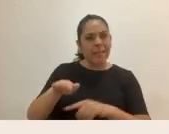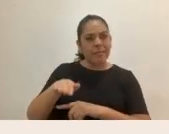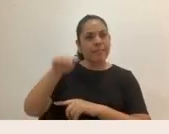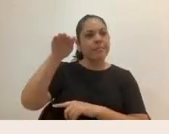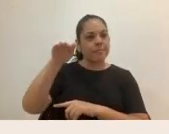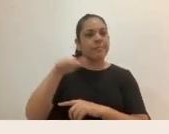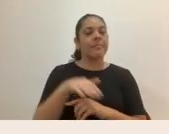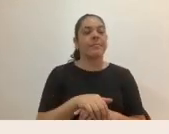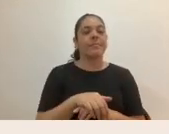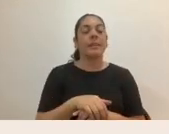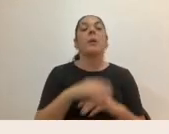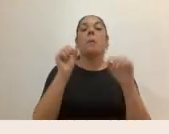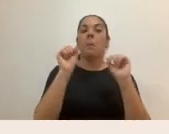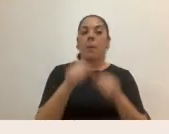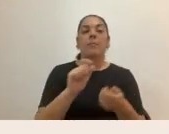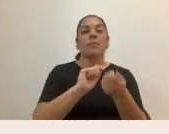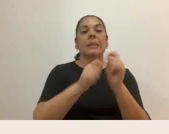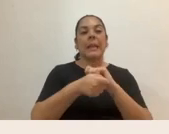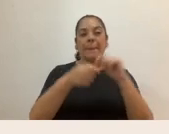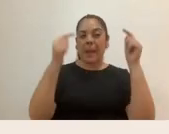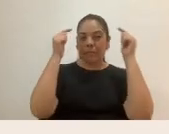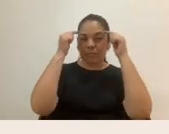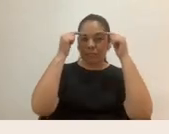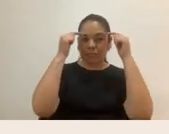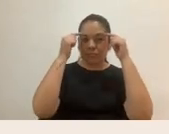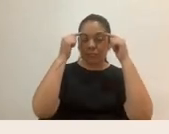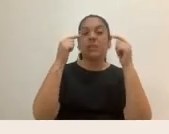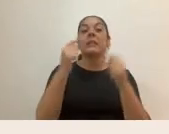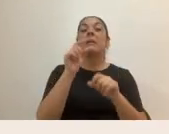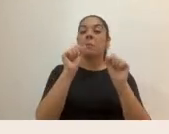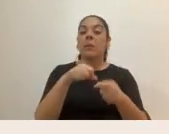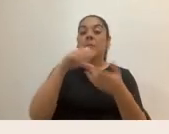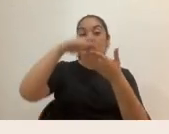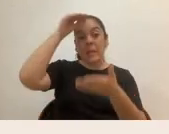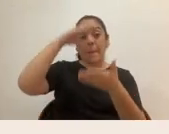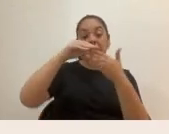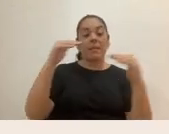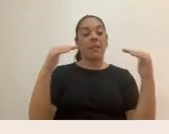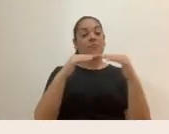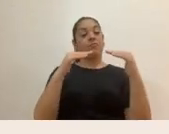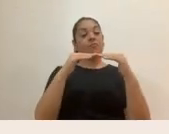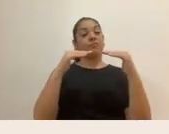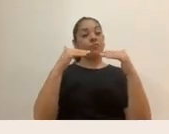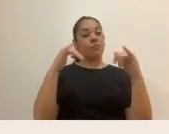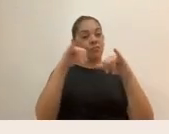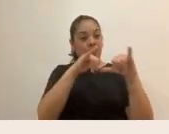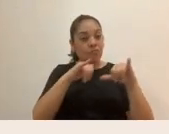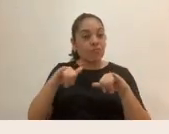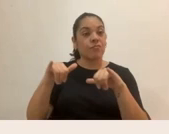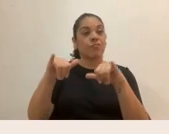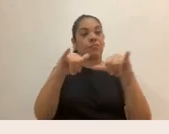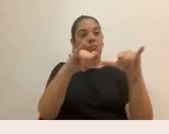chip en que así como aprendemos estos elementos, la equidad, la igualdad, las acciones